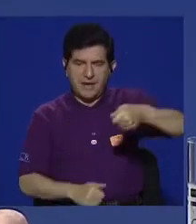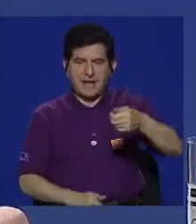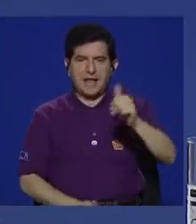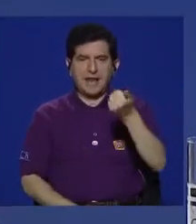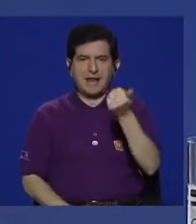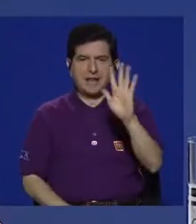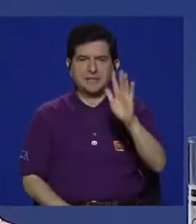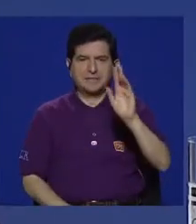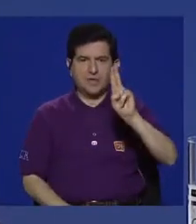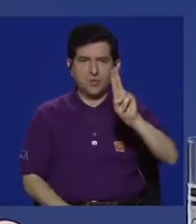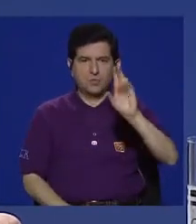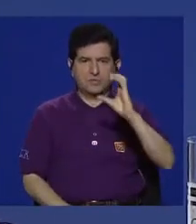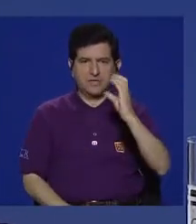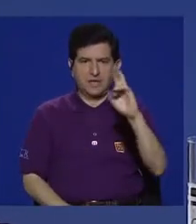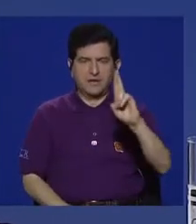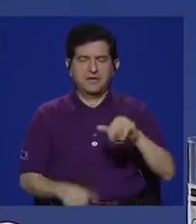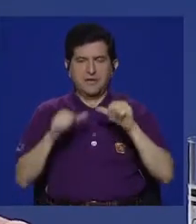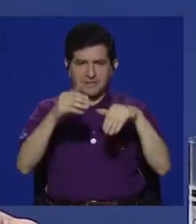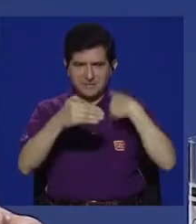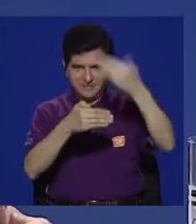aquí en Canal 15 UCR. Ya regresamos.